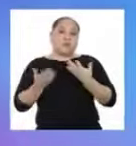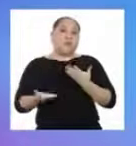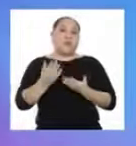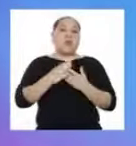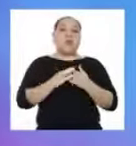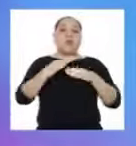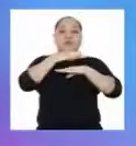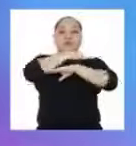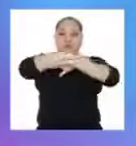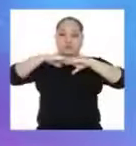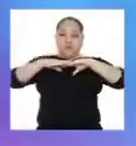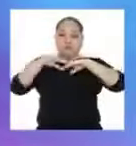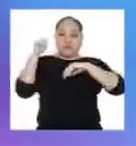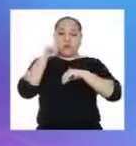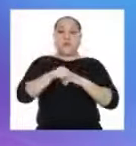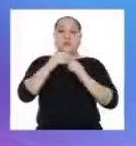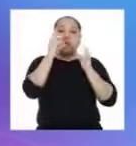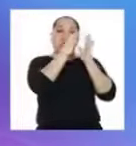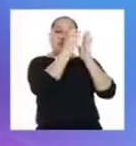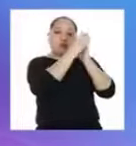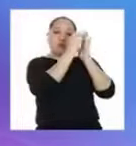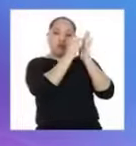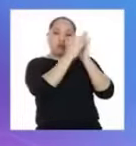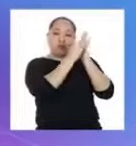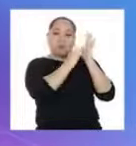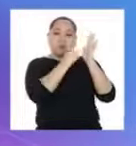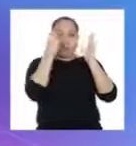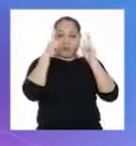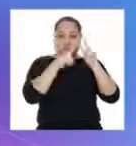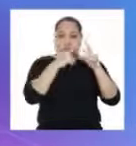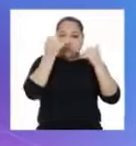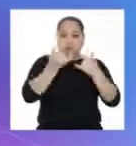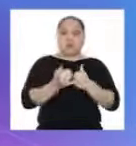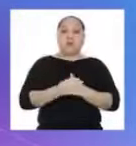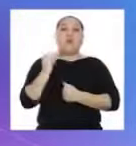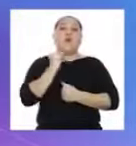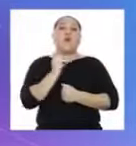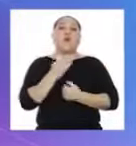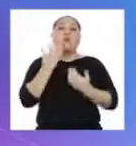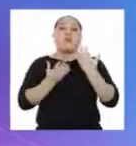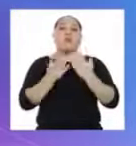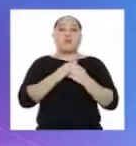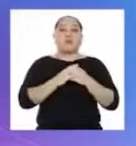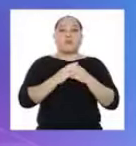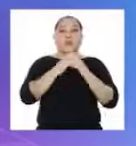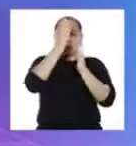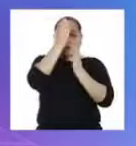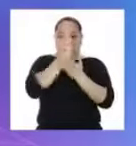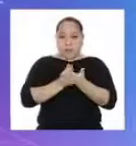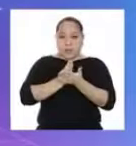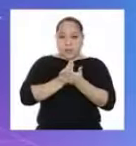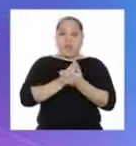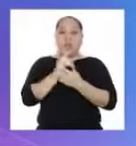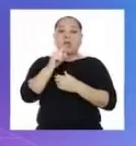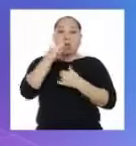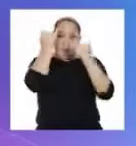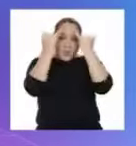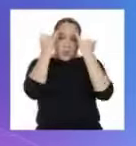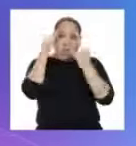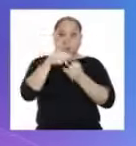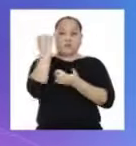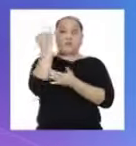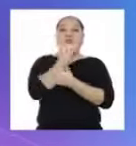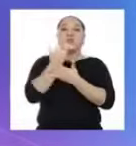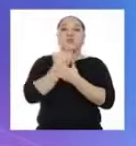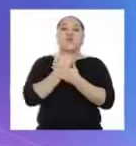datos puede ser horizontal, como en el pictograma que vimos hoy, o puede ser vertical. La